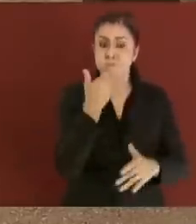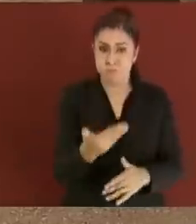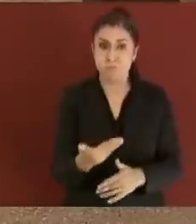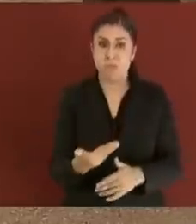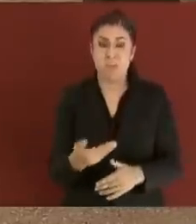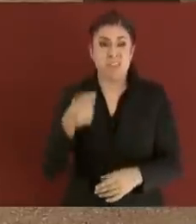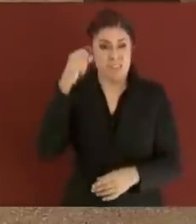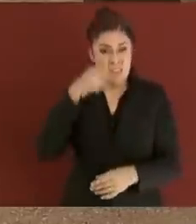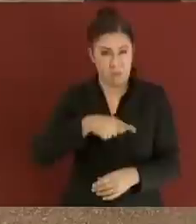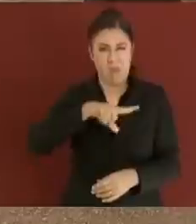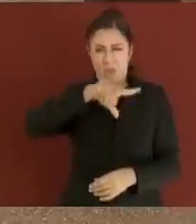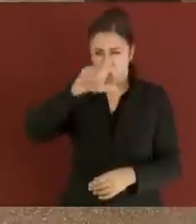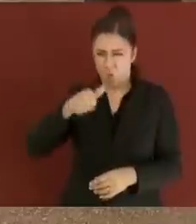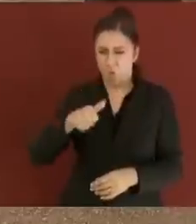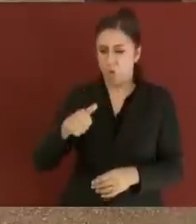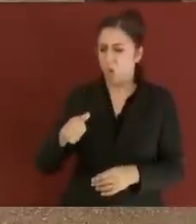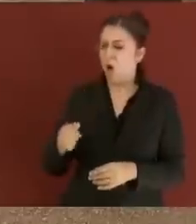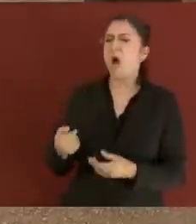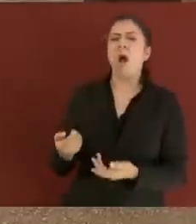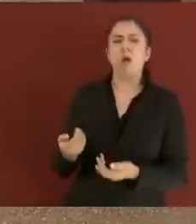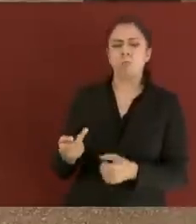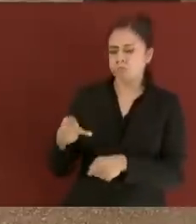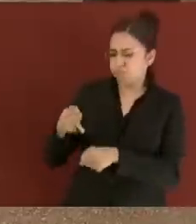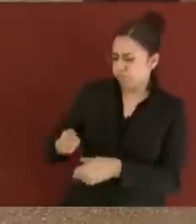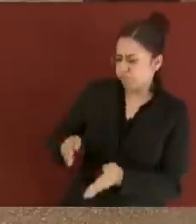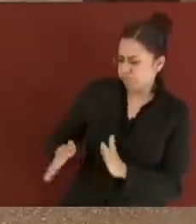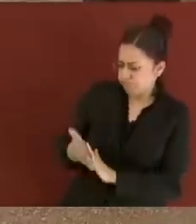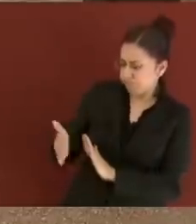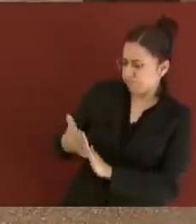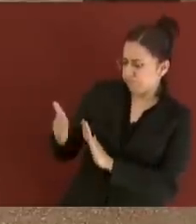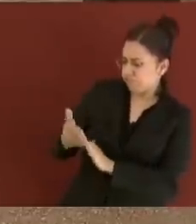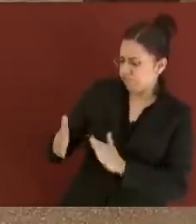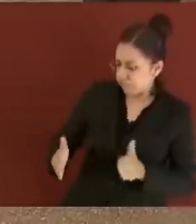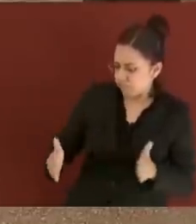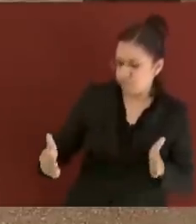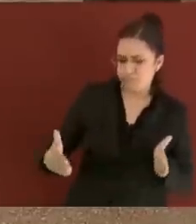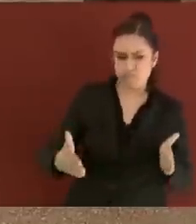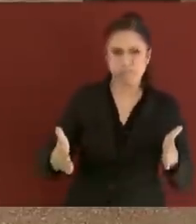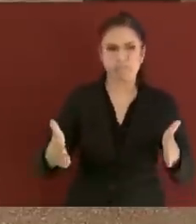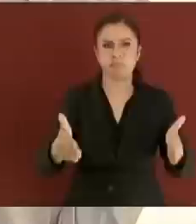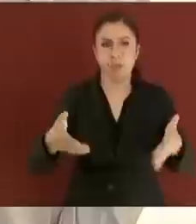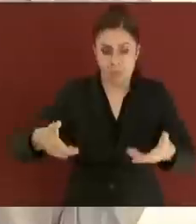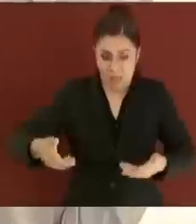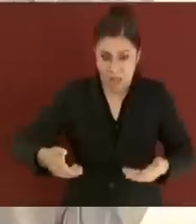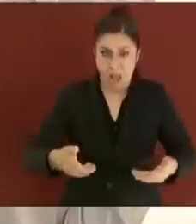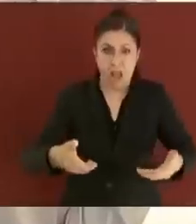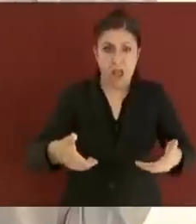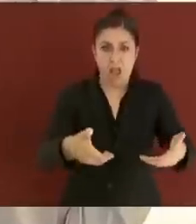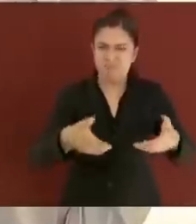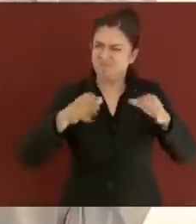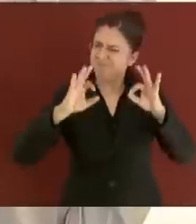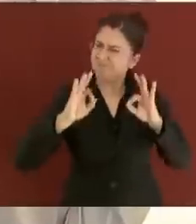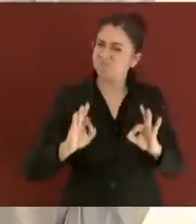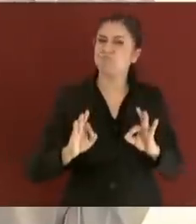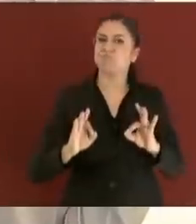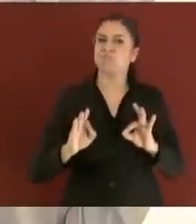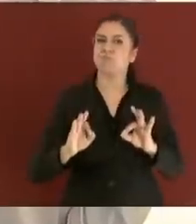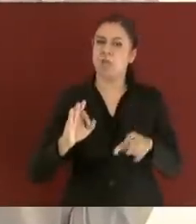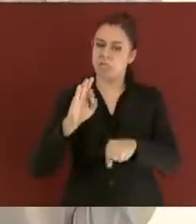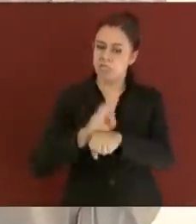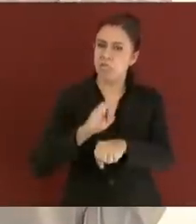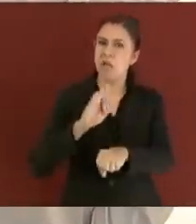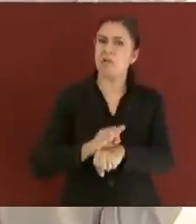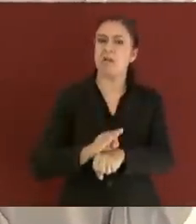también de contención para que ya no se presenten los caídos. La recomendación especial para el próximo año, señor presidente, es que